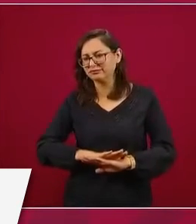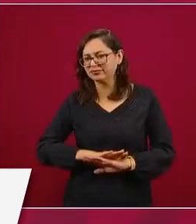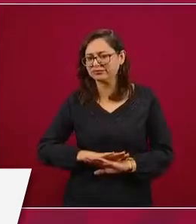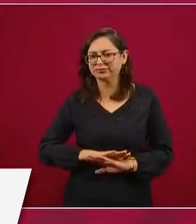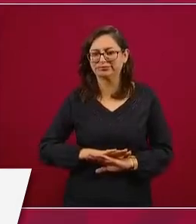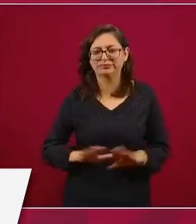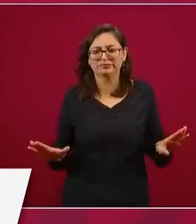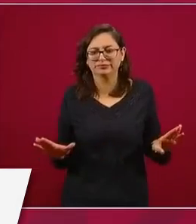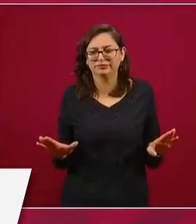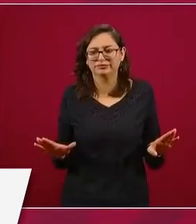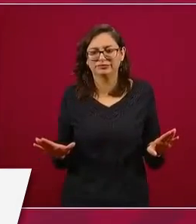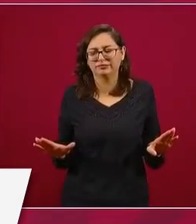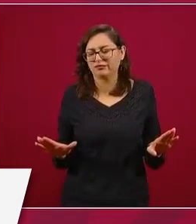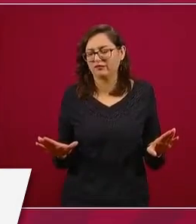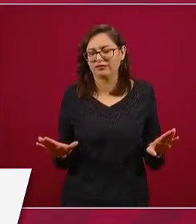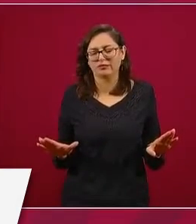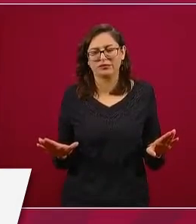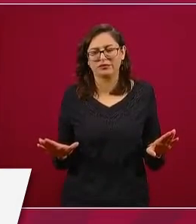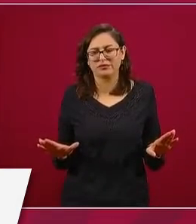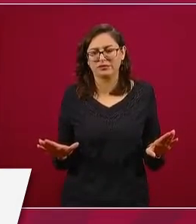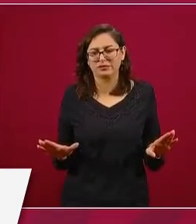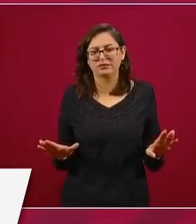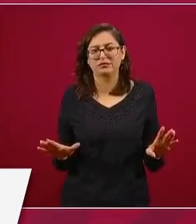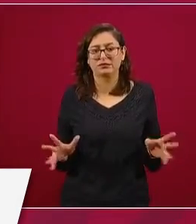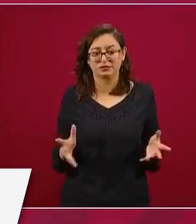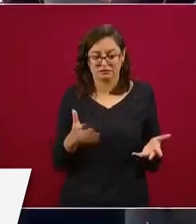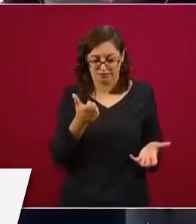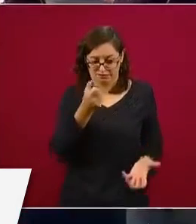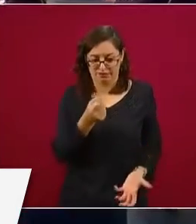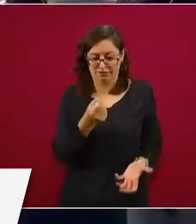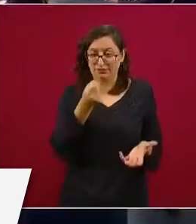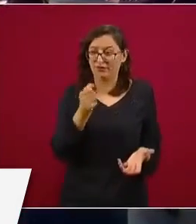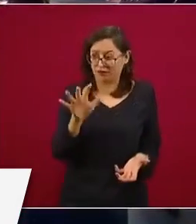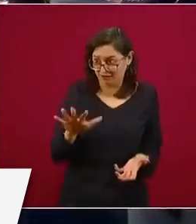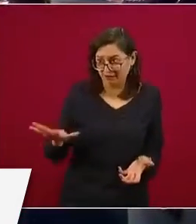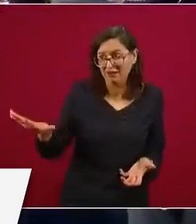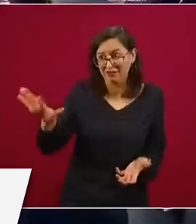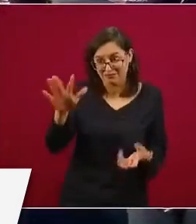para que le llegue más al